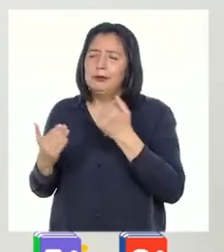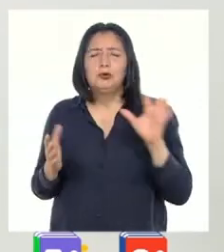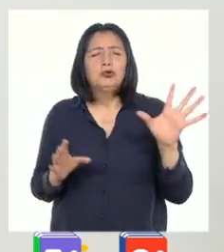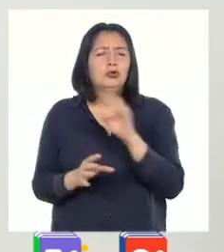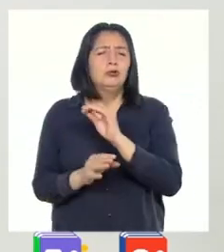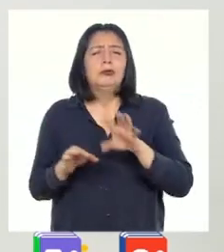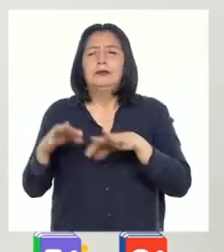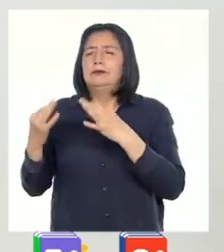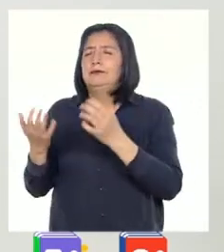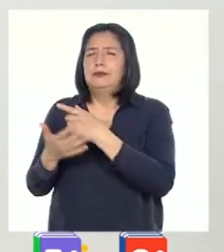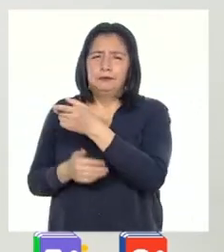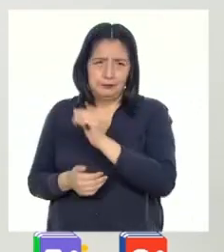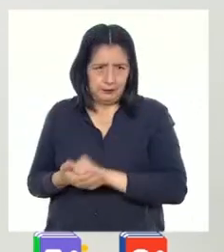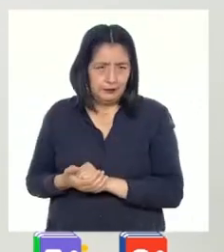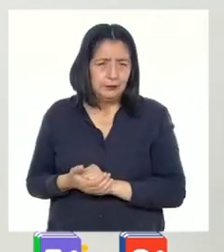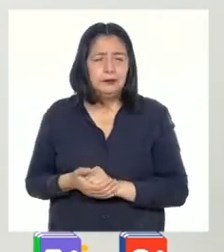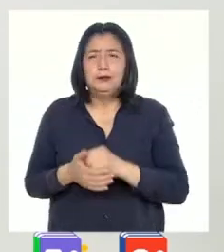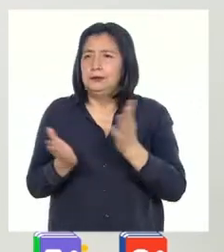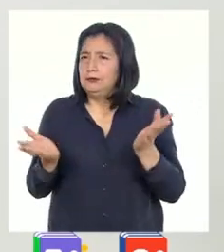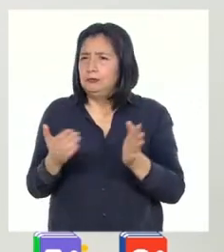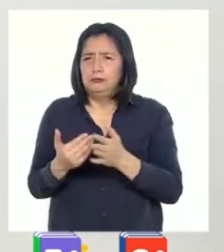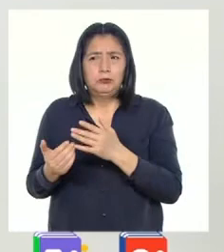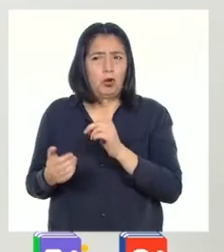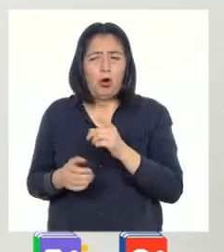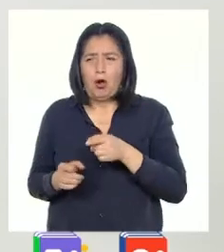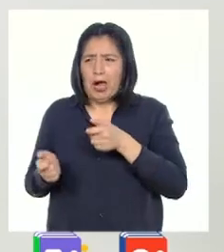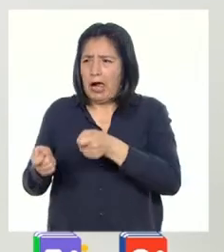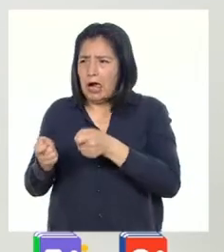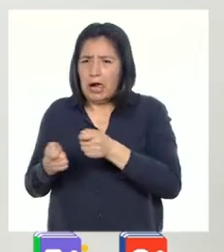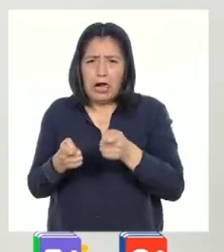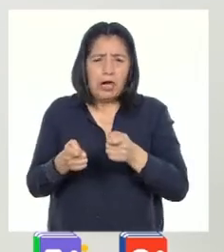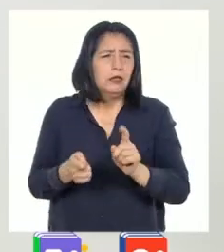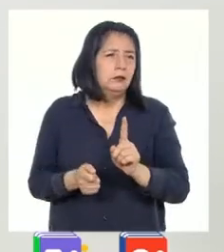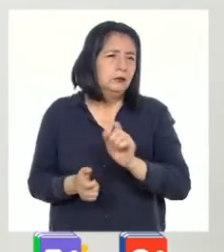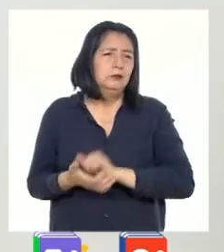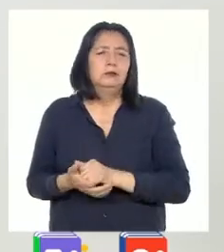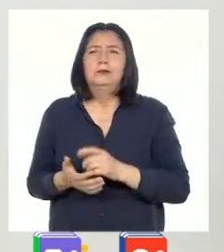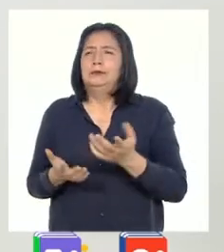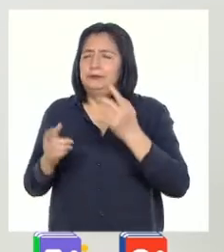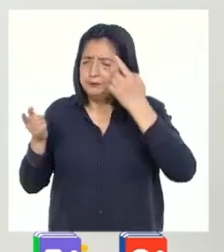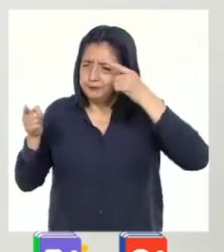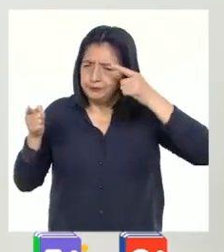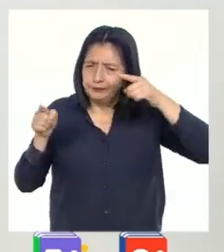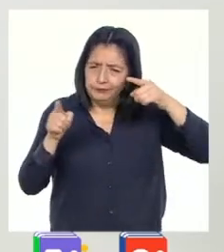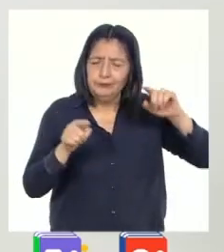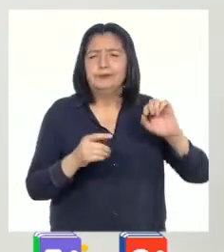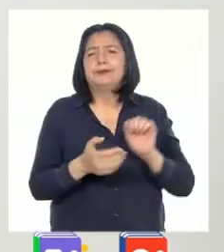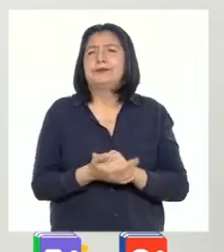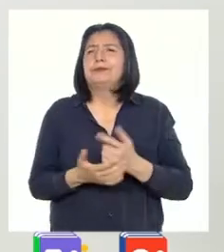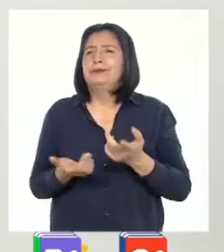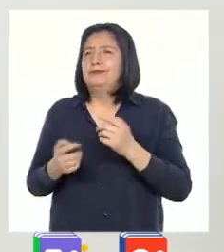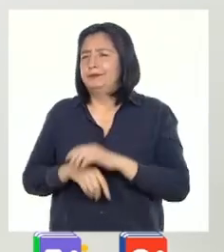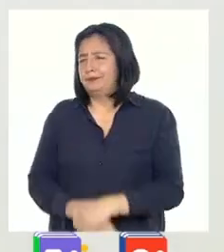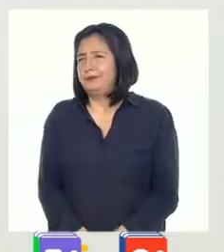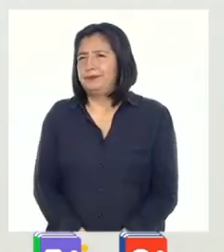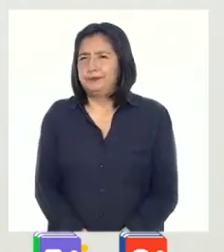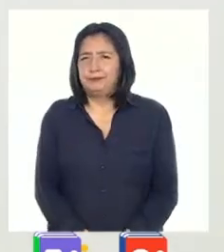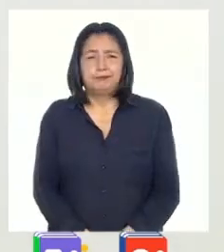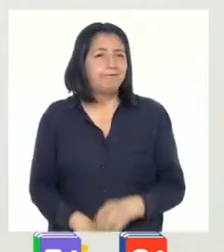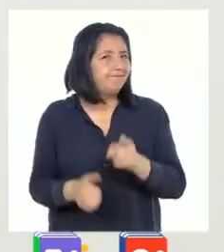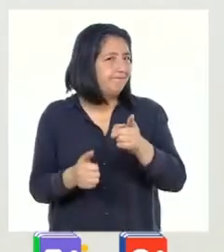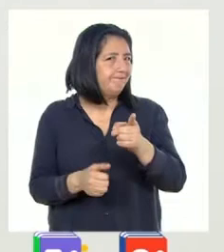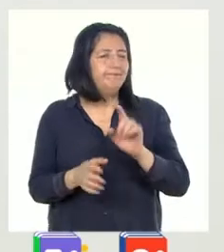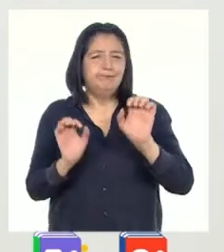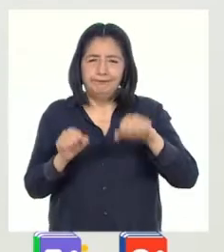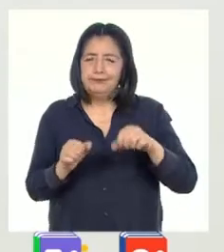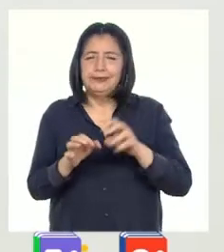todas y todos en familia, sin imponer o forzar a nadie, sino llegando a acuerdos y consensos. Eso